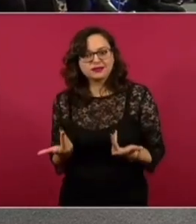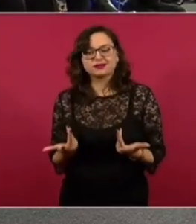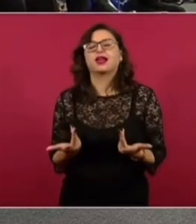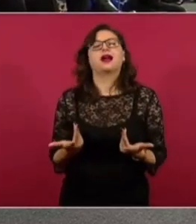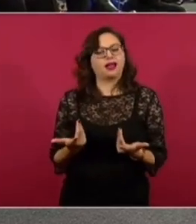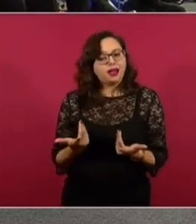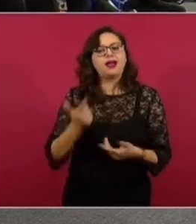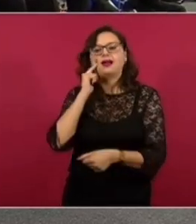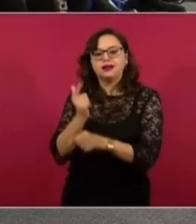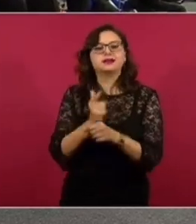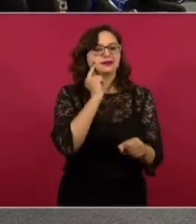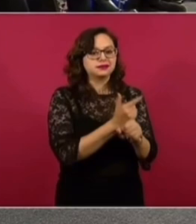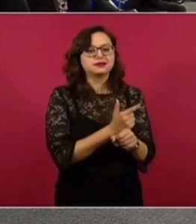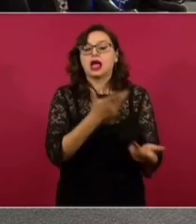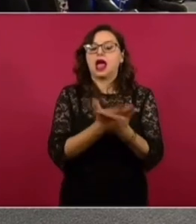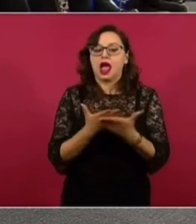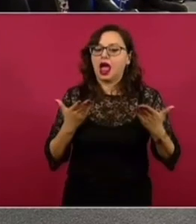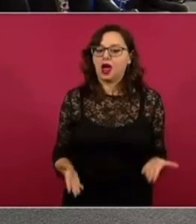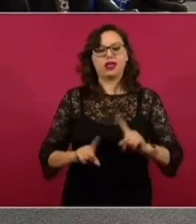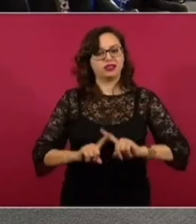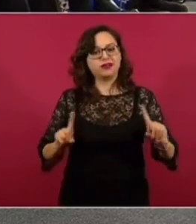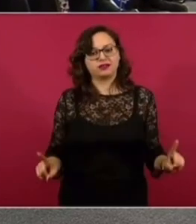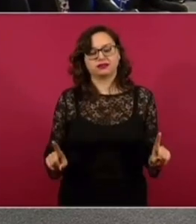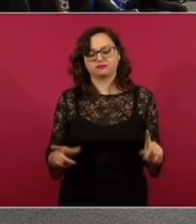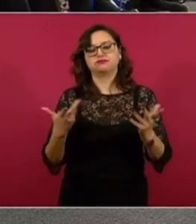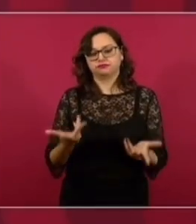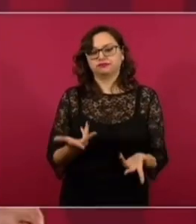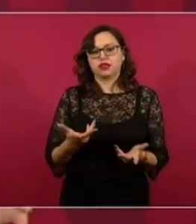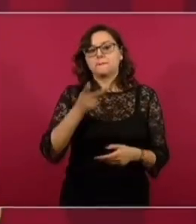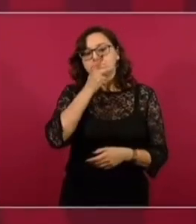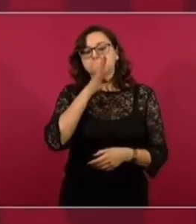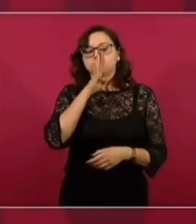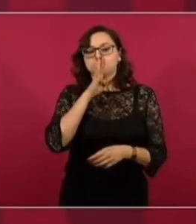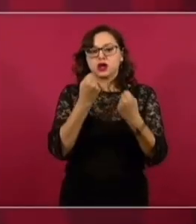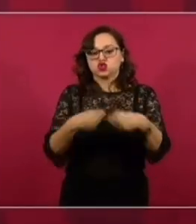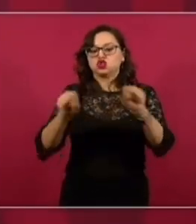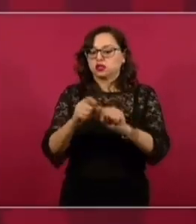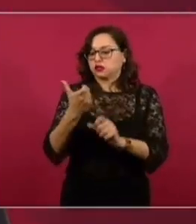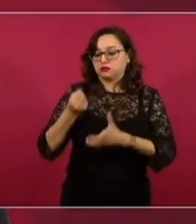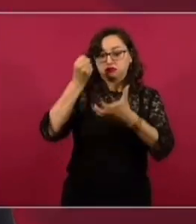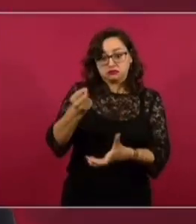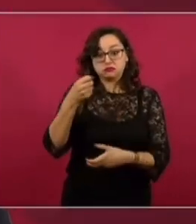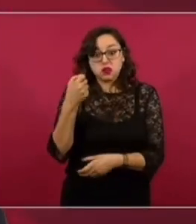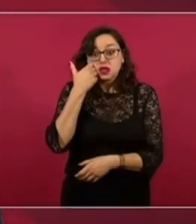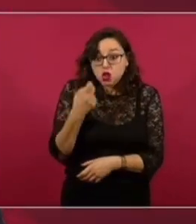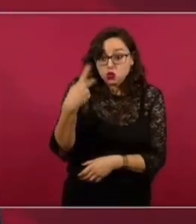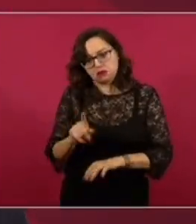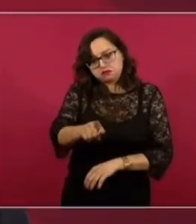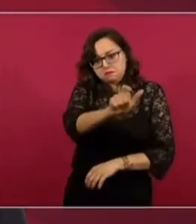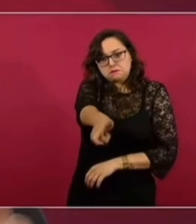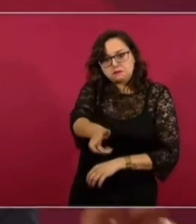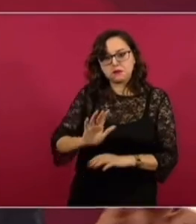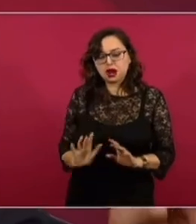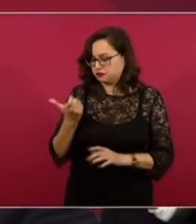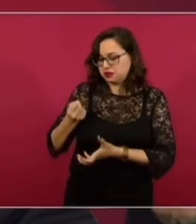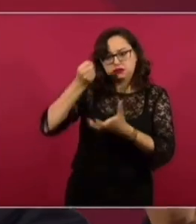Ahora se va a dar más recursos a las sociedades de madres y padres de familia y ellos van a decidir si quieren